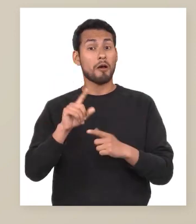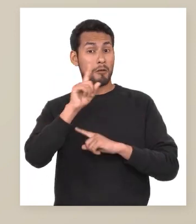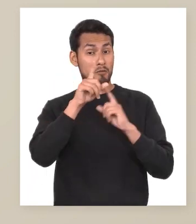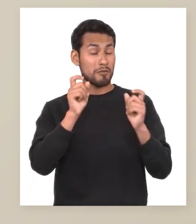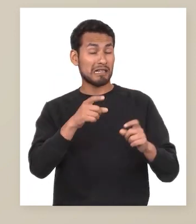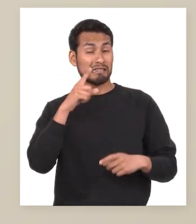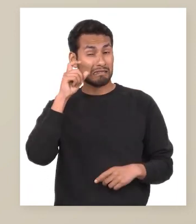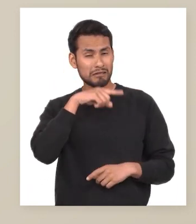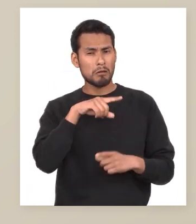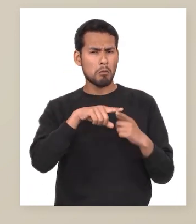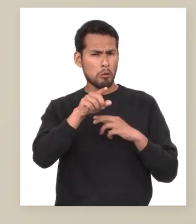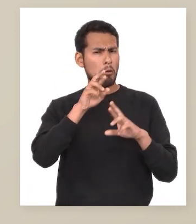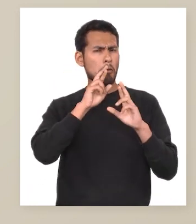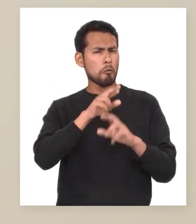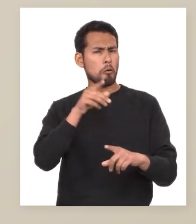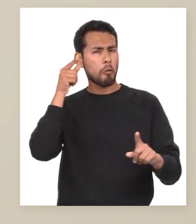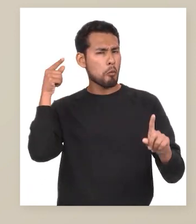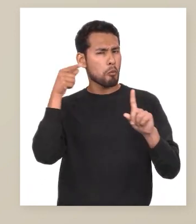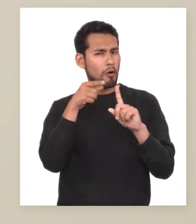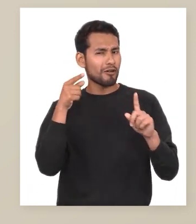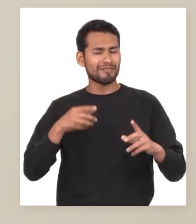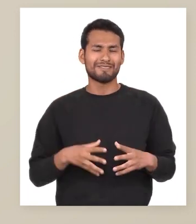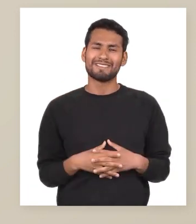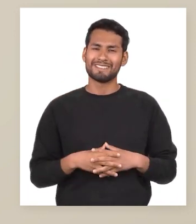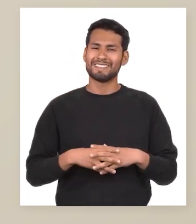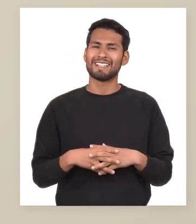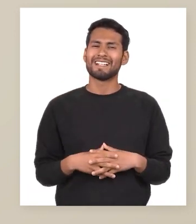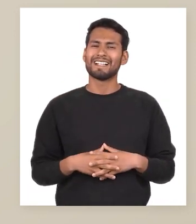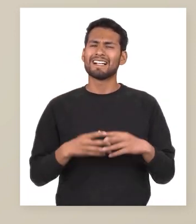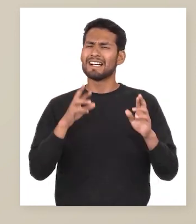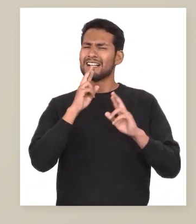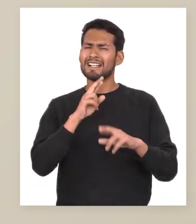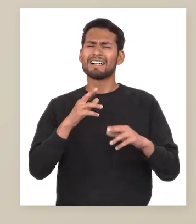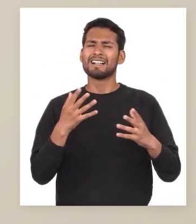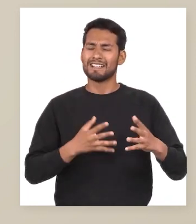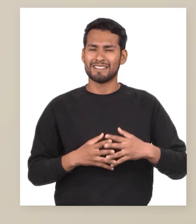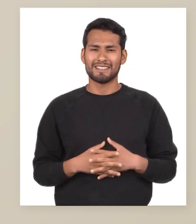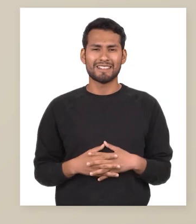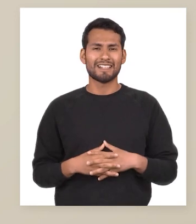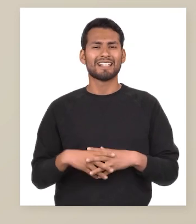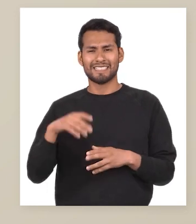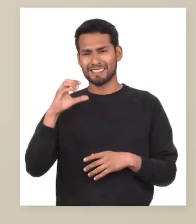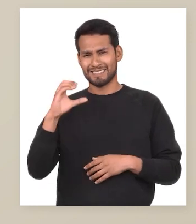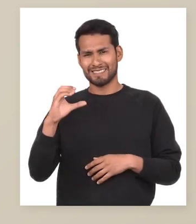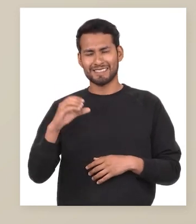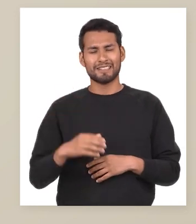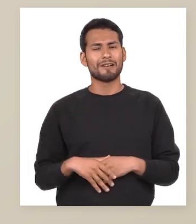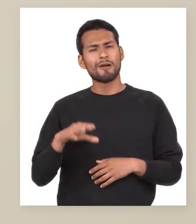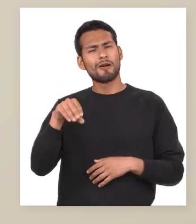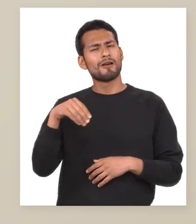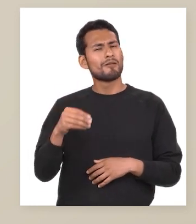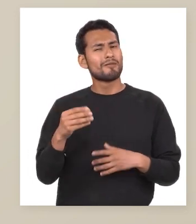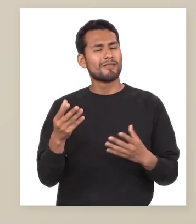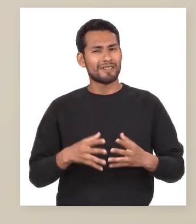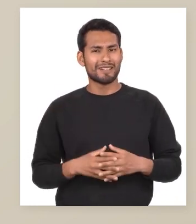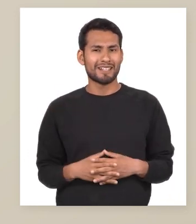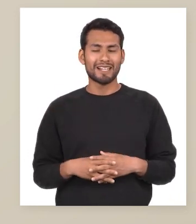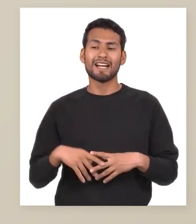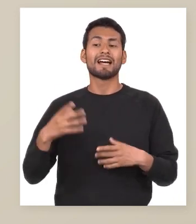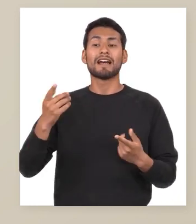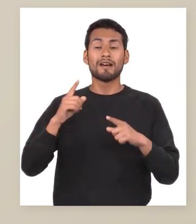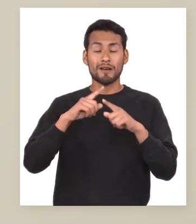complicada Ustedes dieron en el blanco La respuesta correcta es la alternativa C Porque los adjetivos,